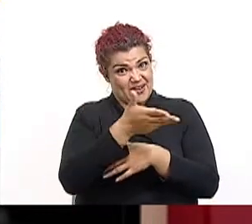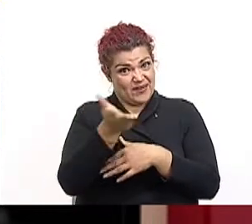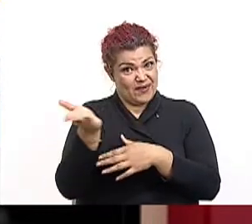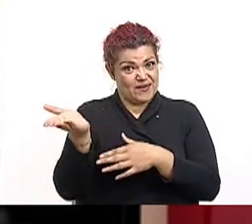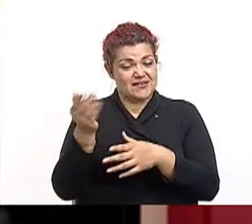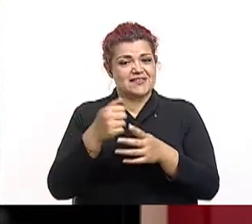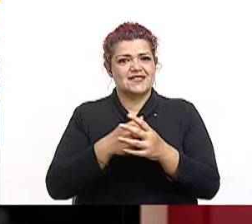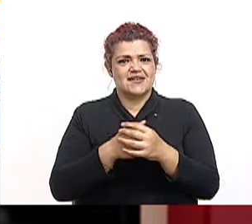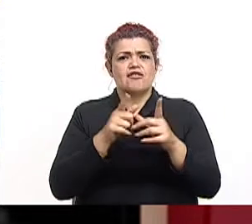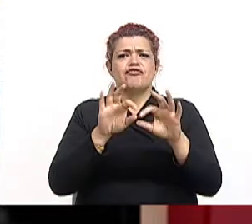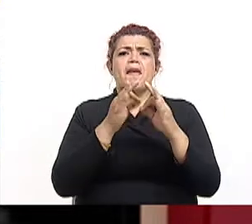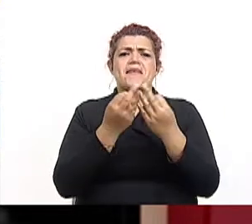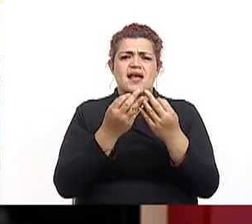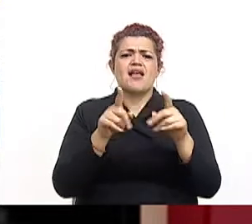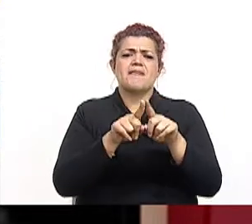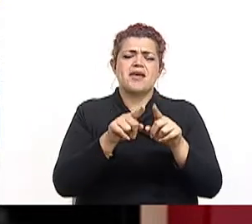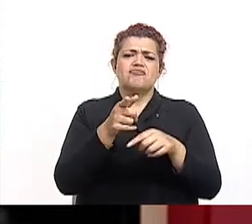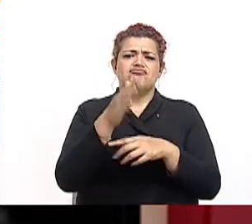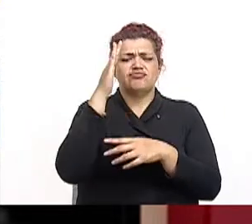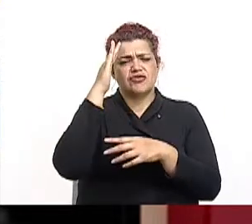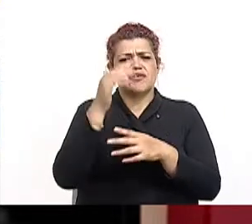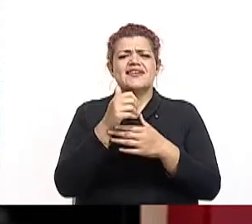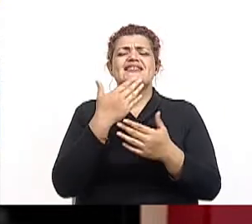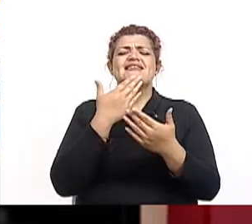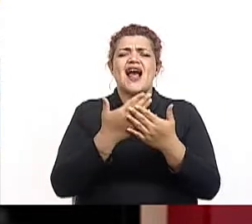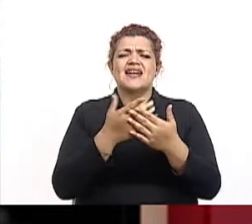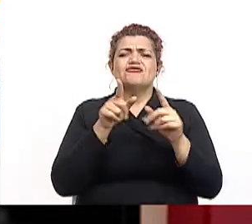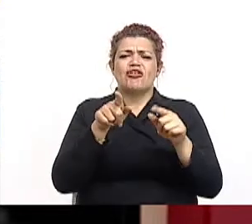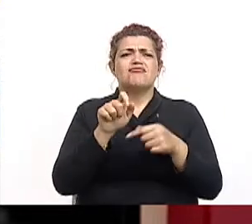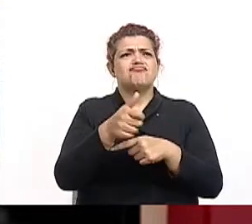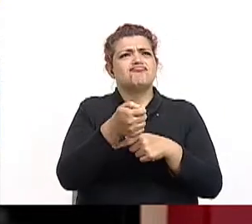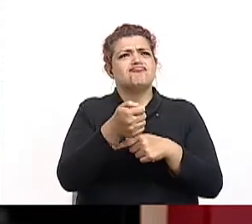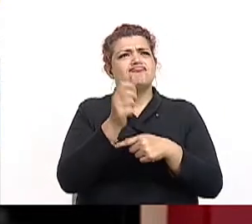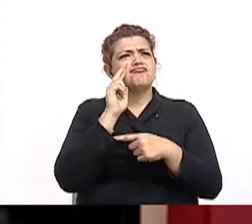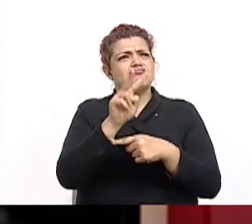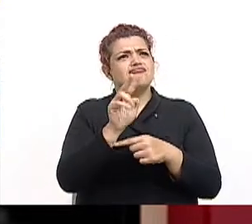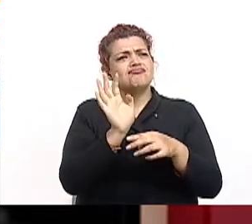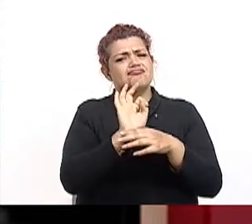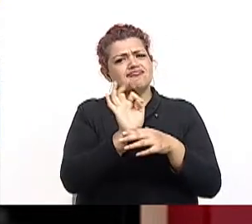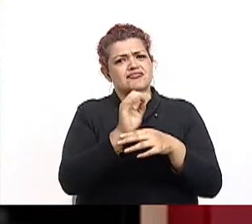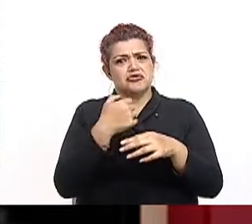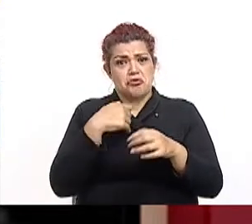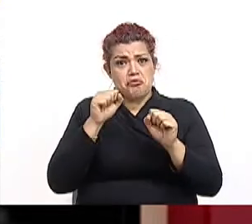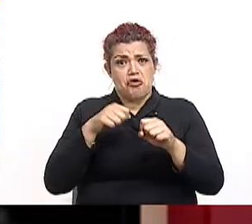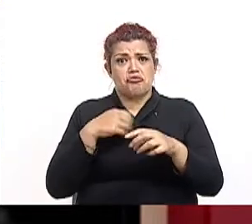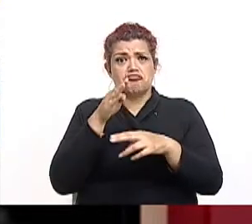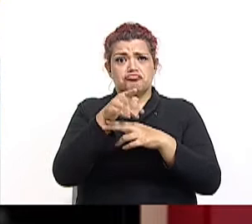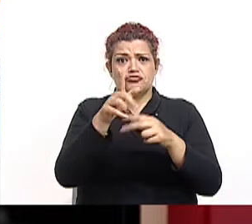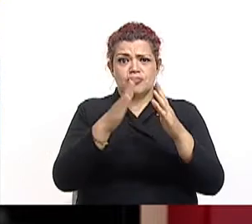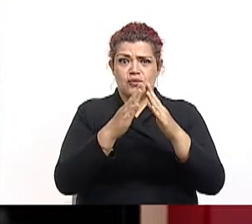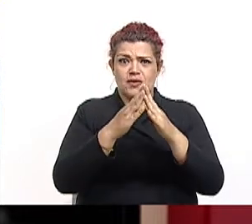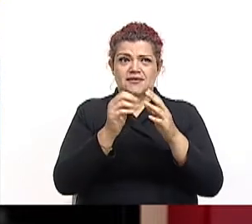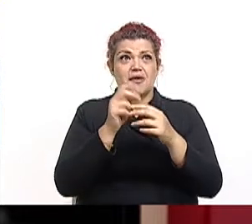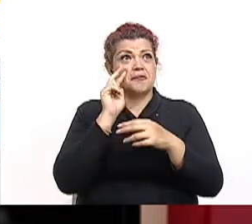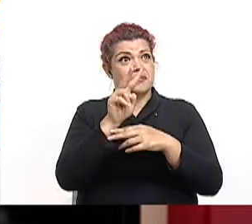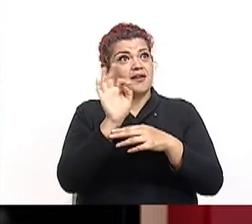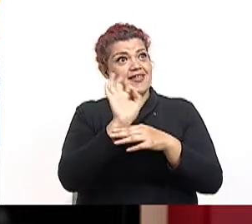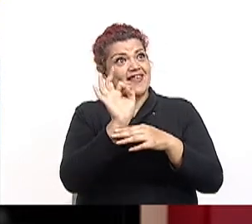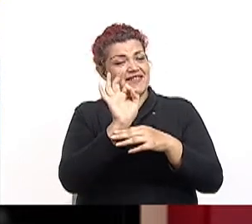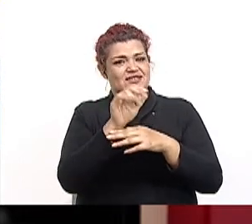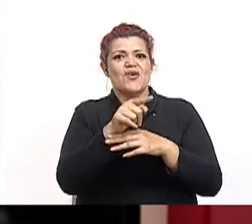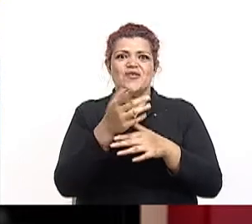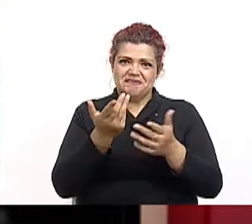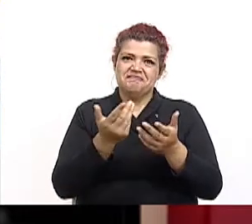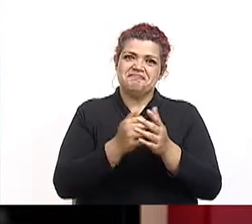también a tu familia. Y darte las gracias por la oportunidad que nos das de ingresar hasta sus hogares. A través de esta pantalla